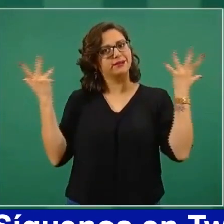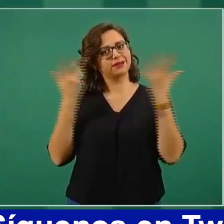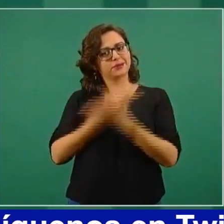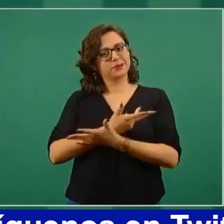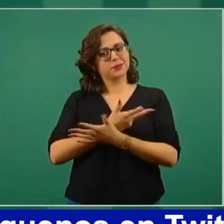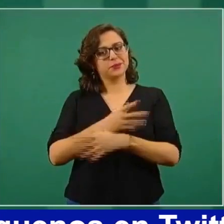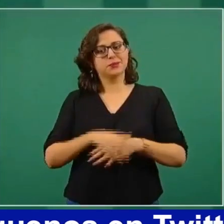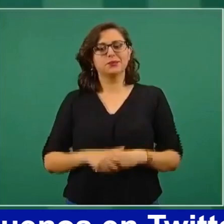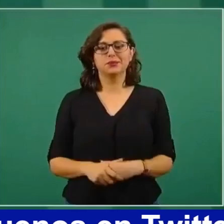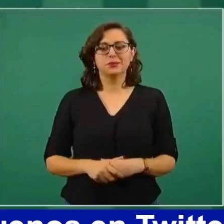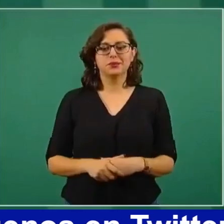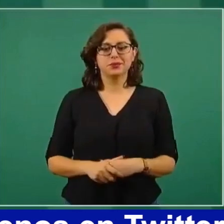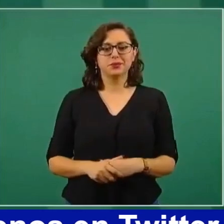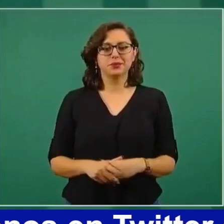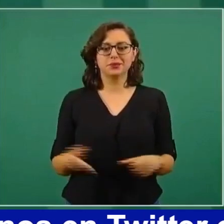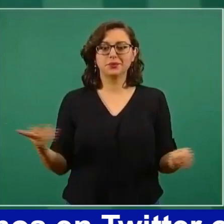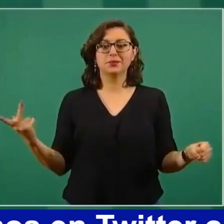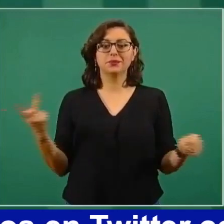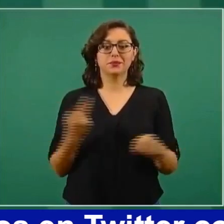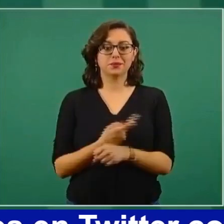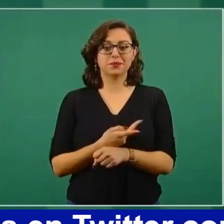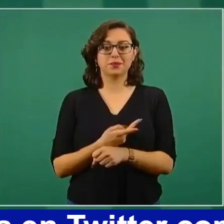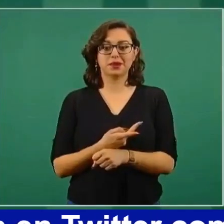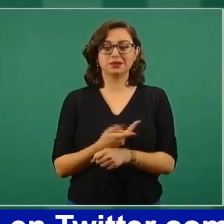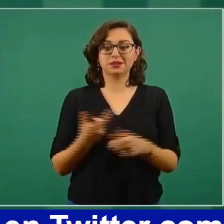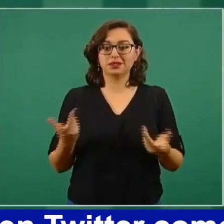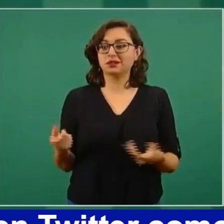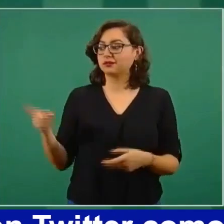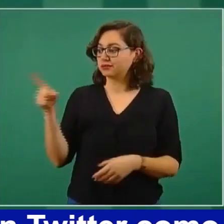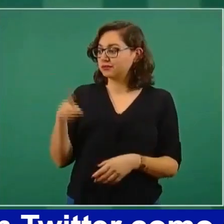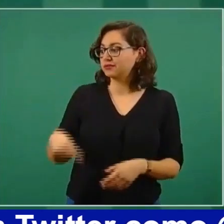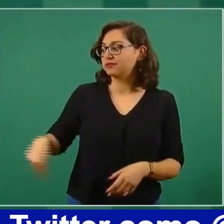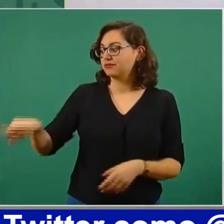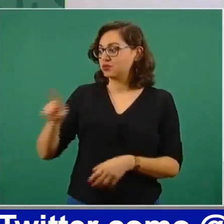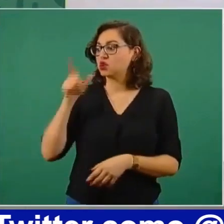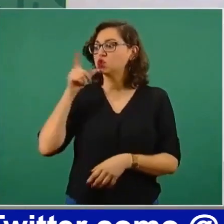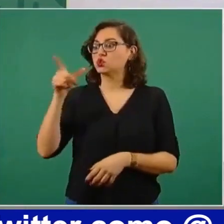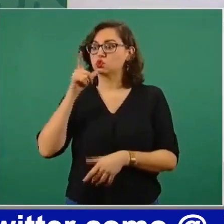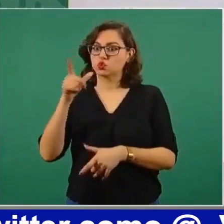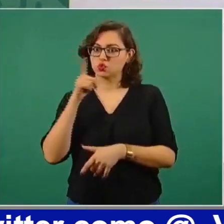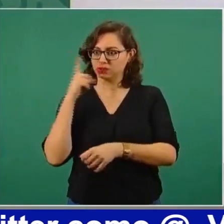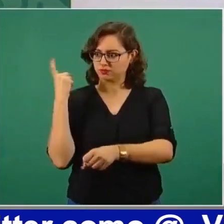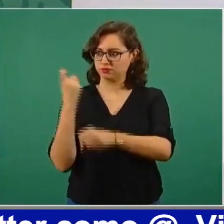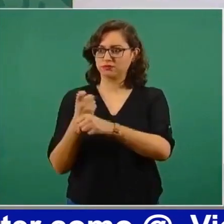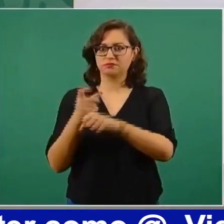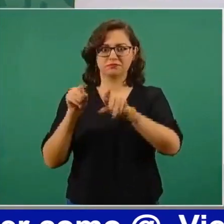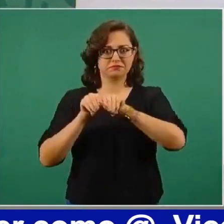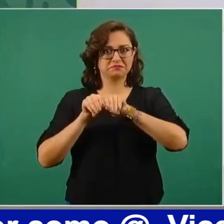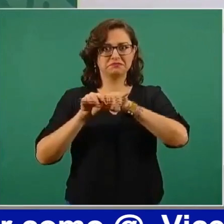piensan que es lo mismo la Comisión Federal de Electricidad que Iberdrola